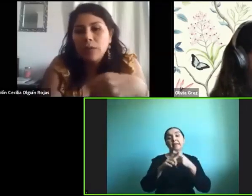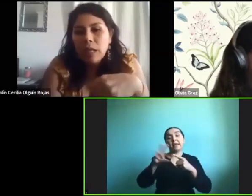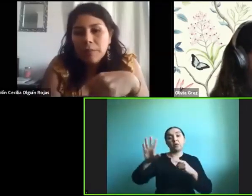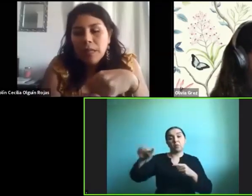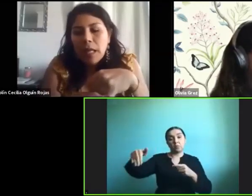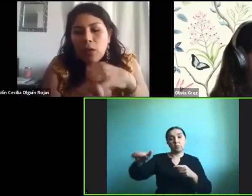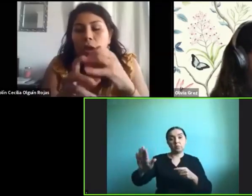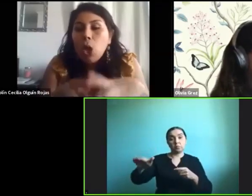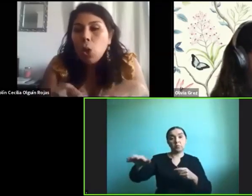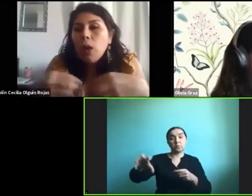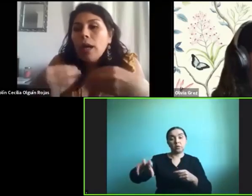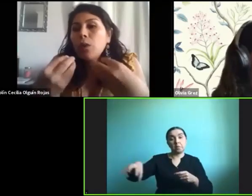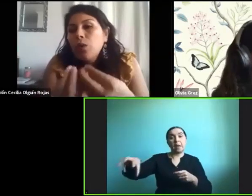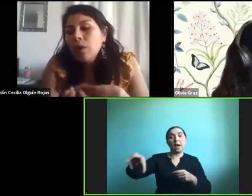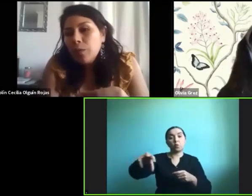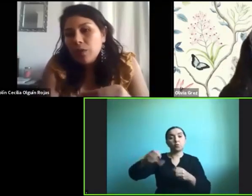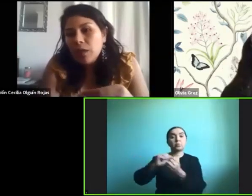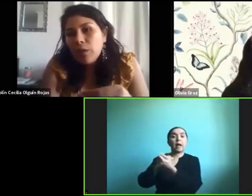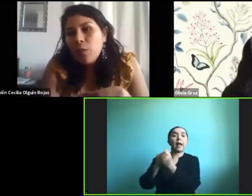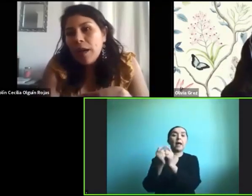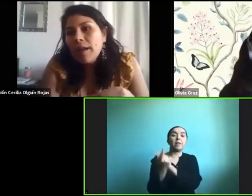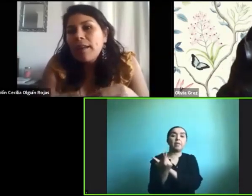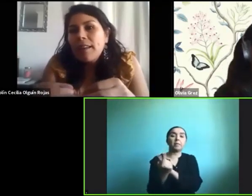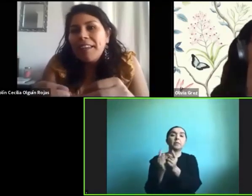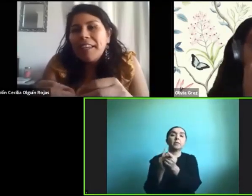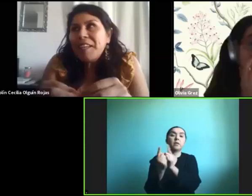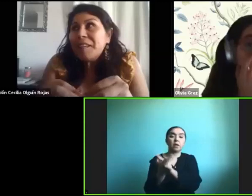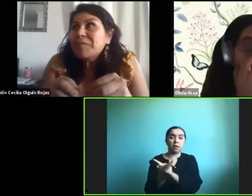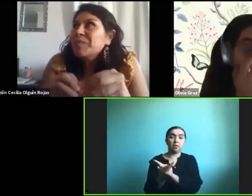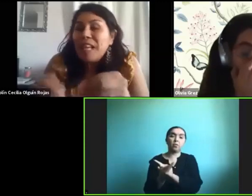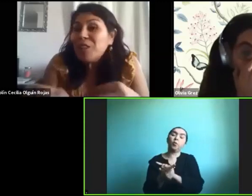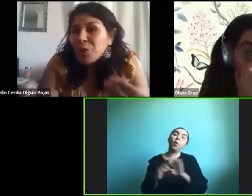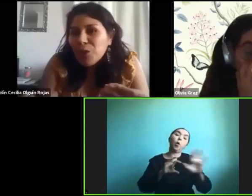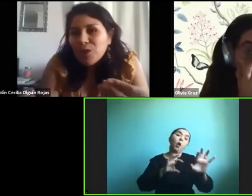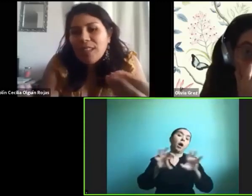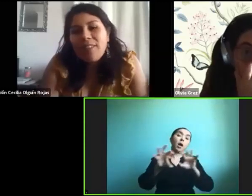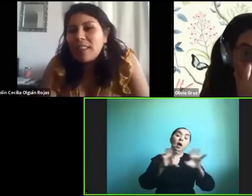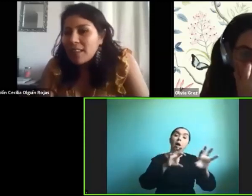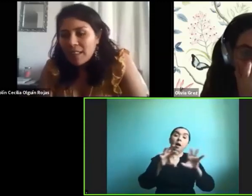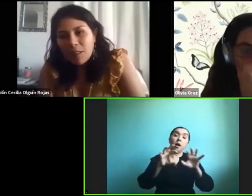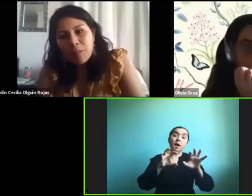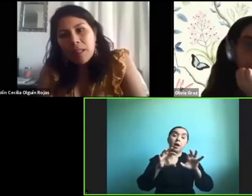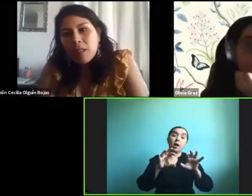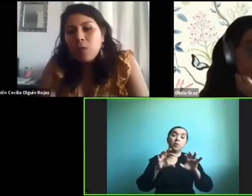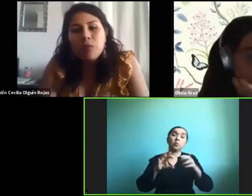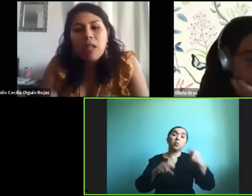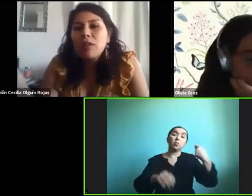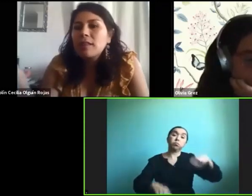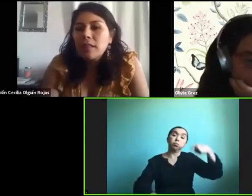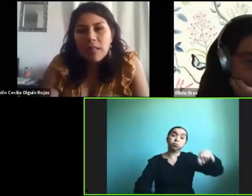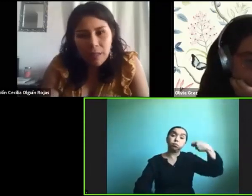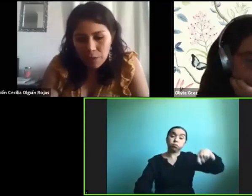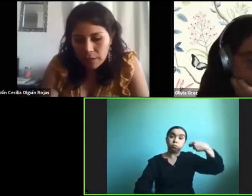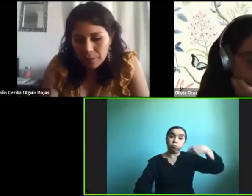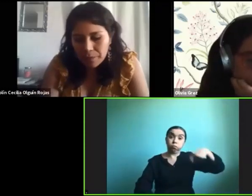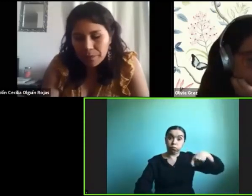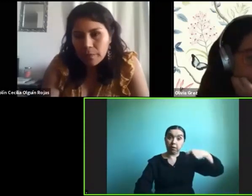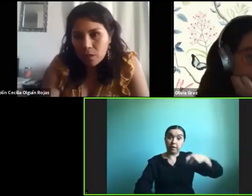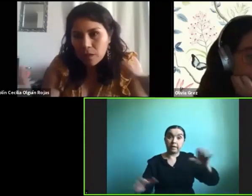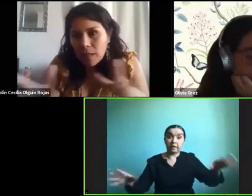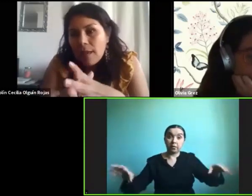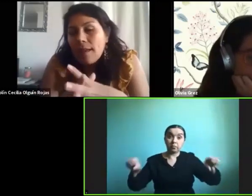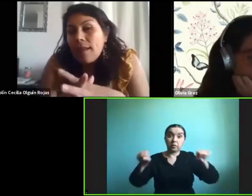un mouse adaptado o algunos dispositivos más de alto costo que van directamente en el computador y se activa el switch